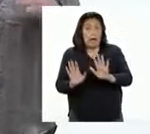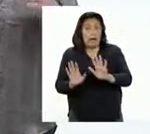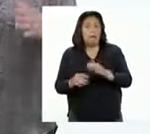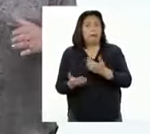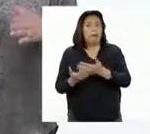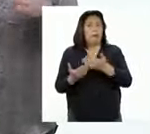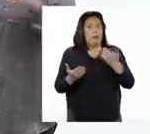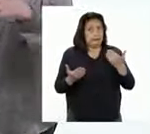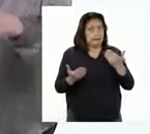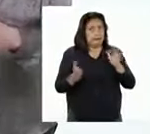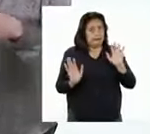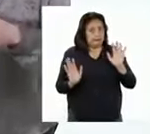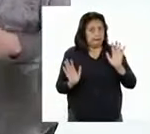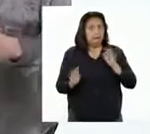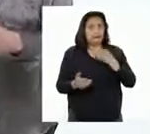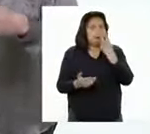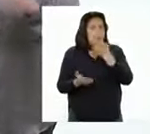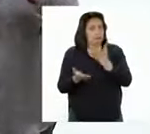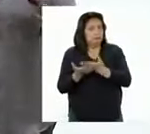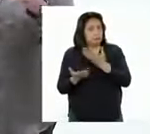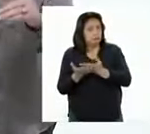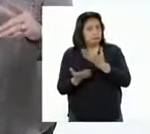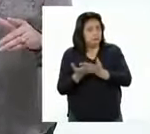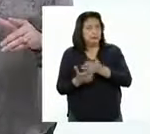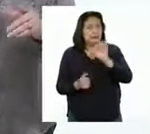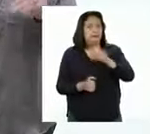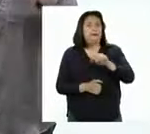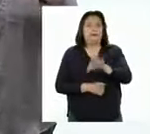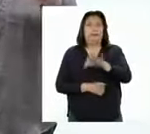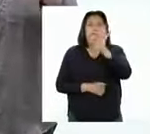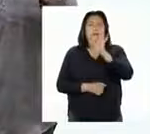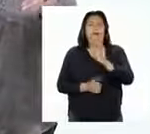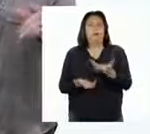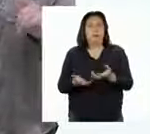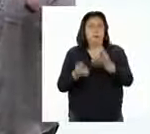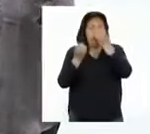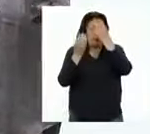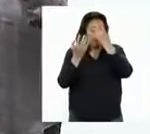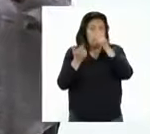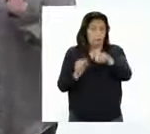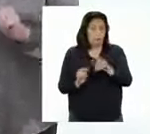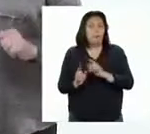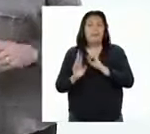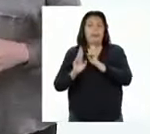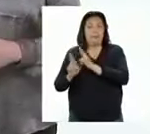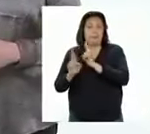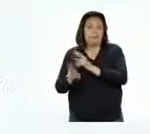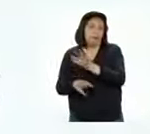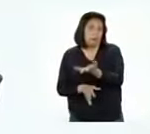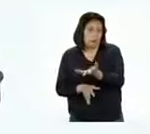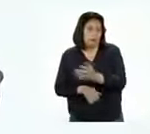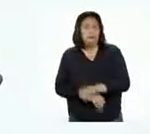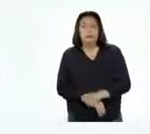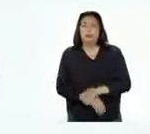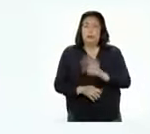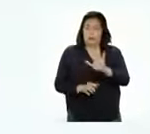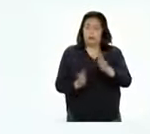antes debemos de verificar si encontramos la información para responderlas.